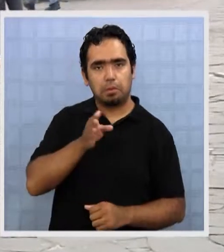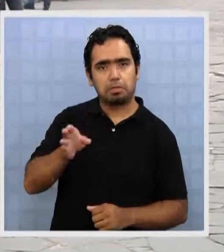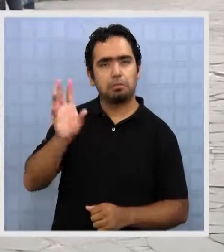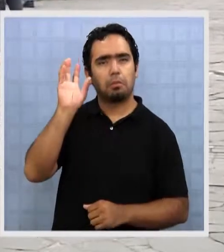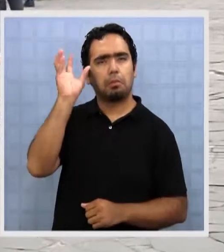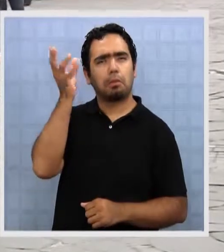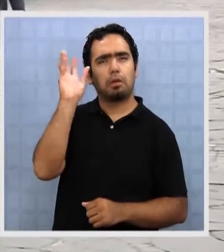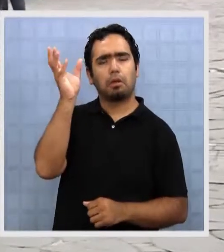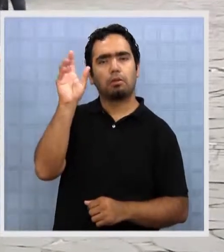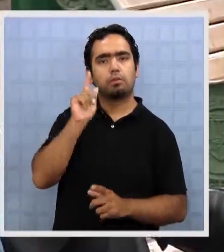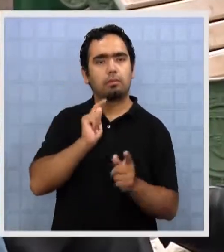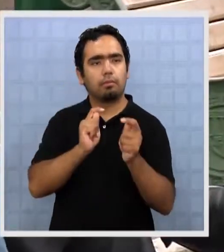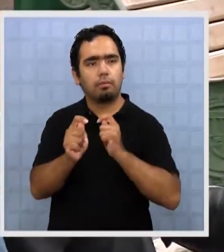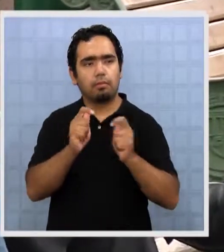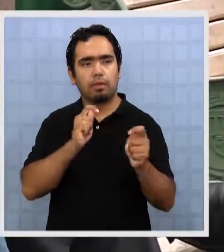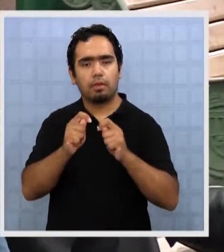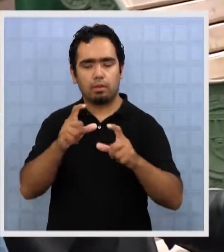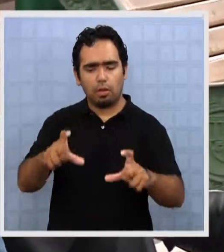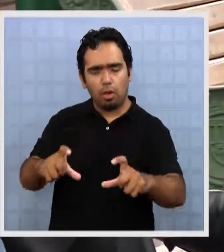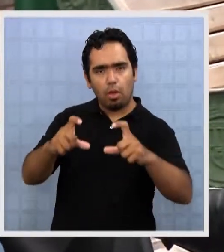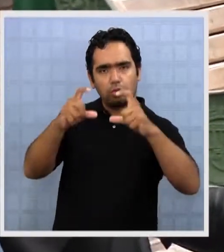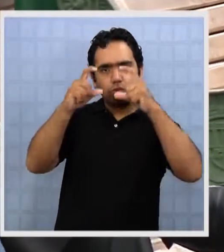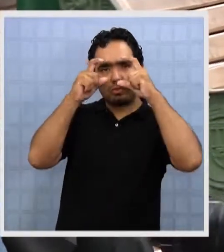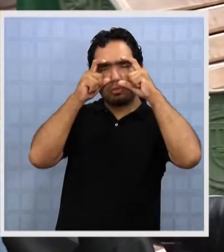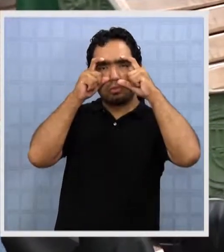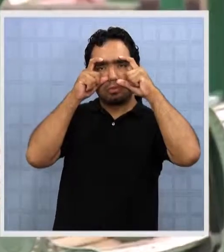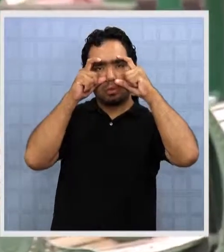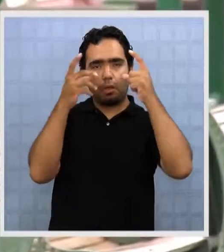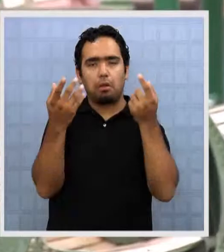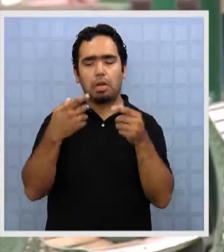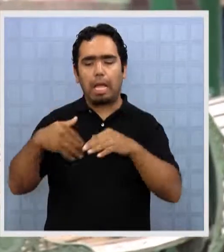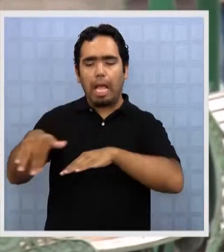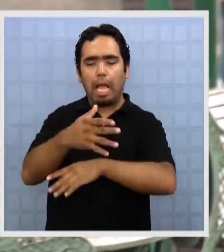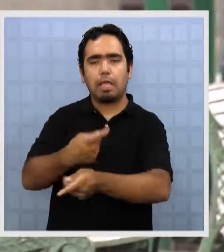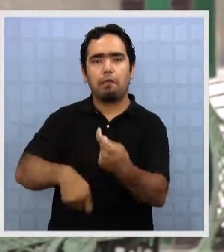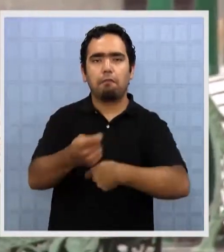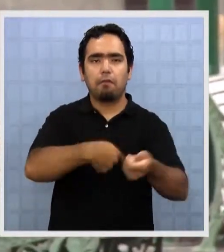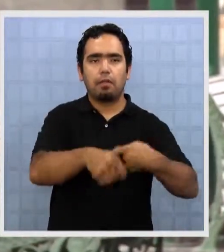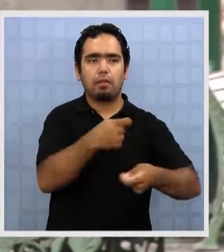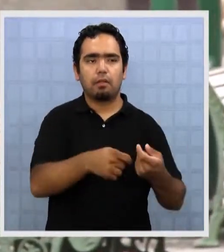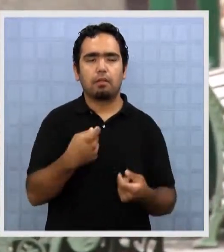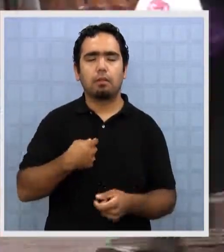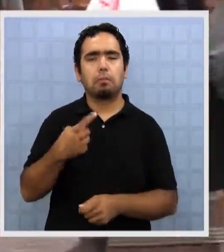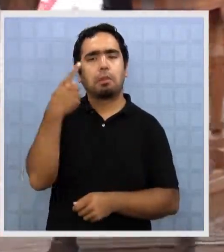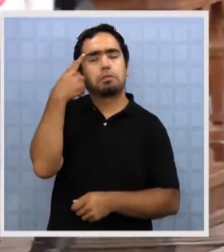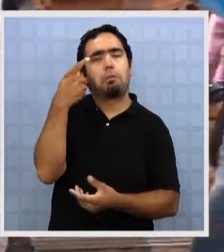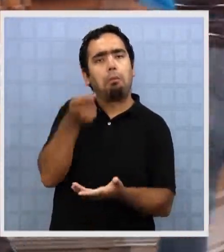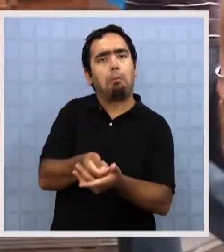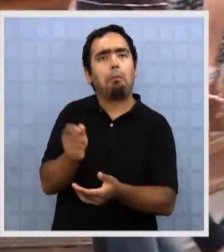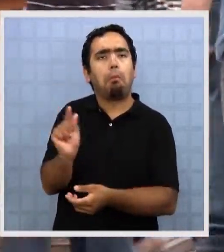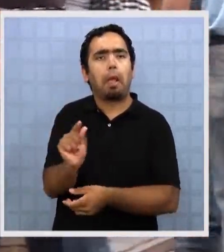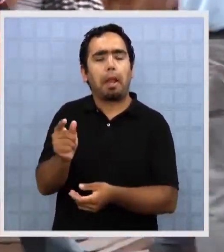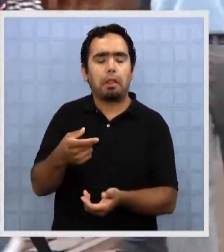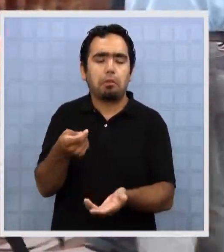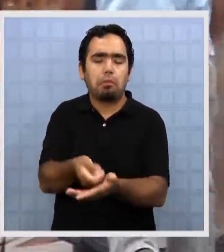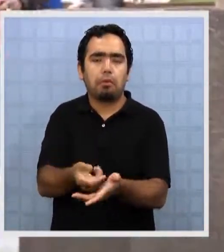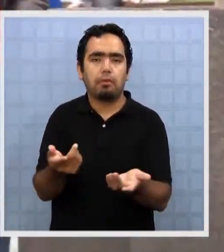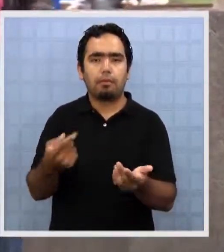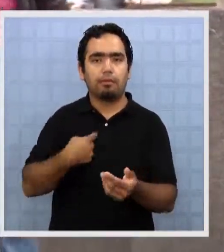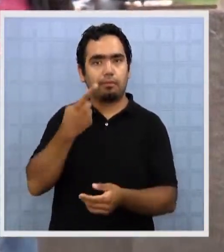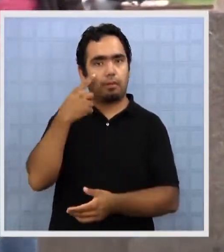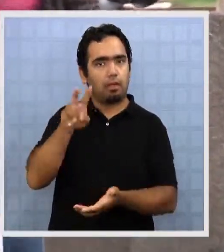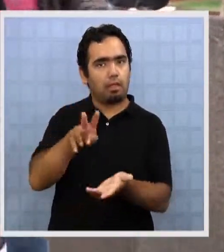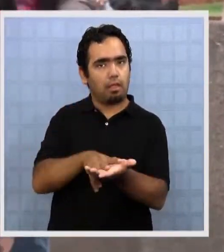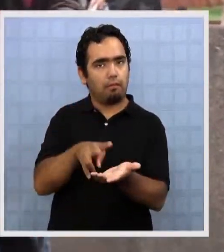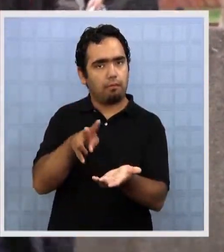La gente desconoce la peligrosidad de los anteojos de sol que se venden en la calle y creen que hacen un negocio comprando lentes baratos, pero